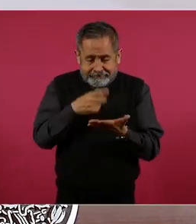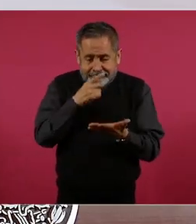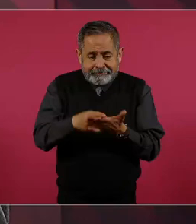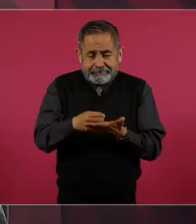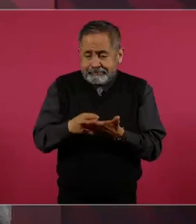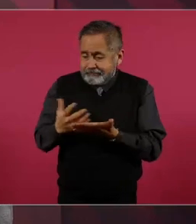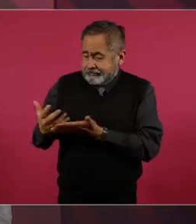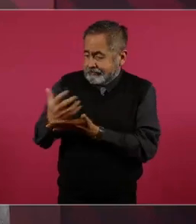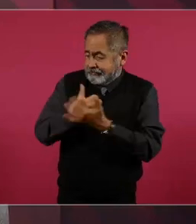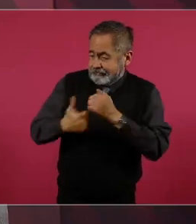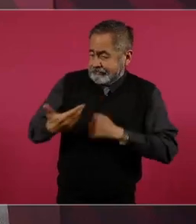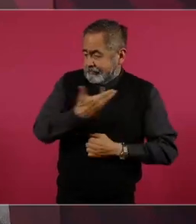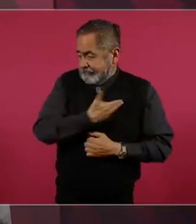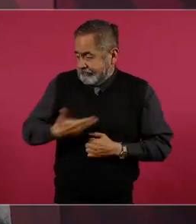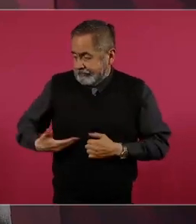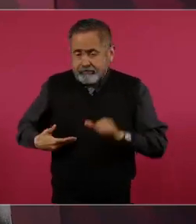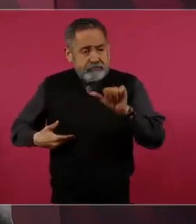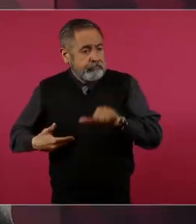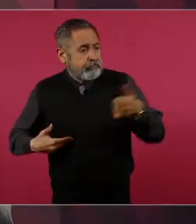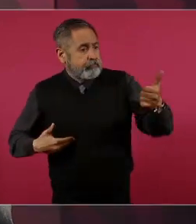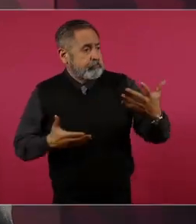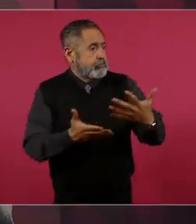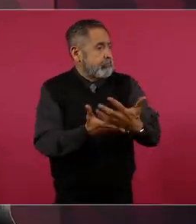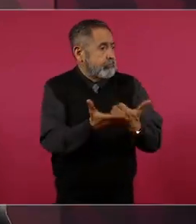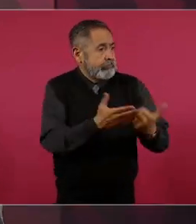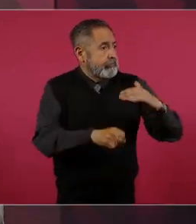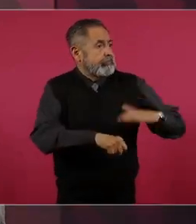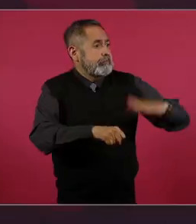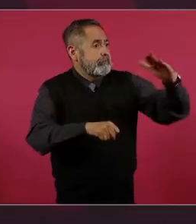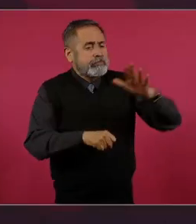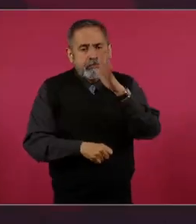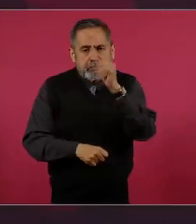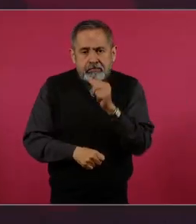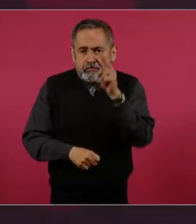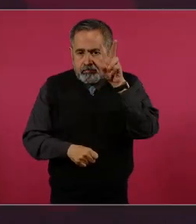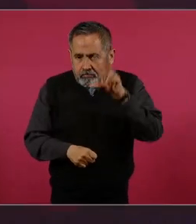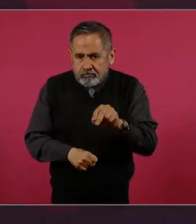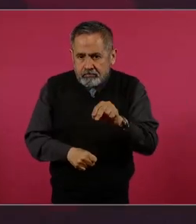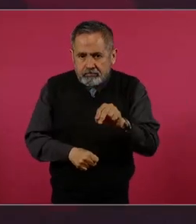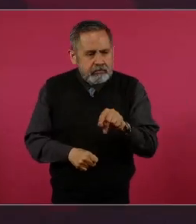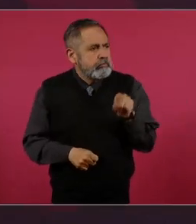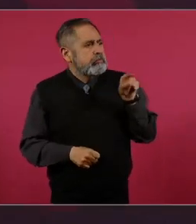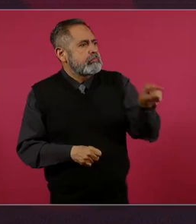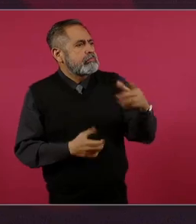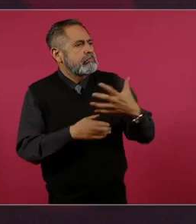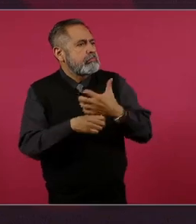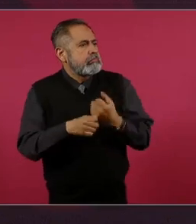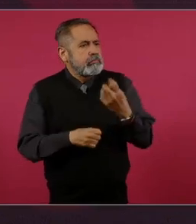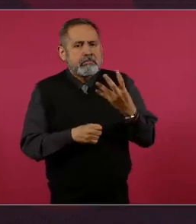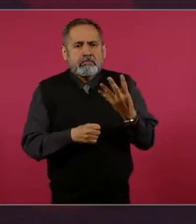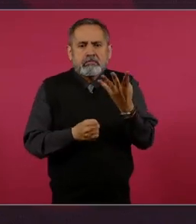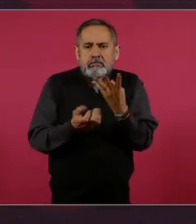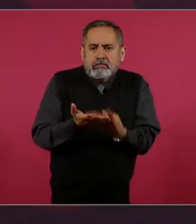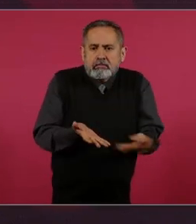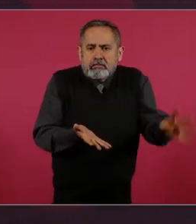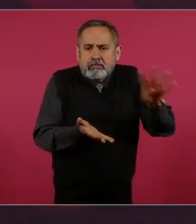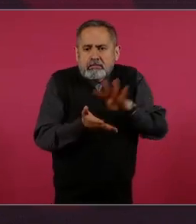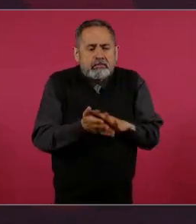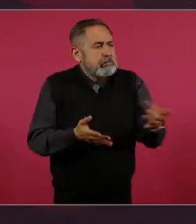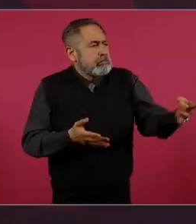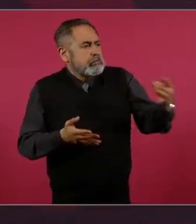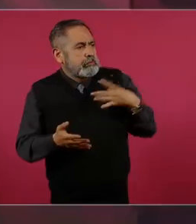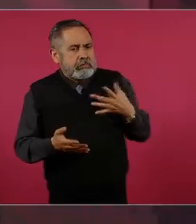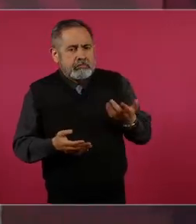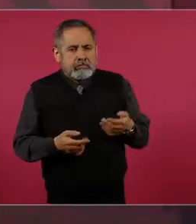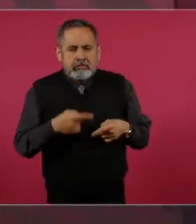más que el presidente de la República y ellos ganan cuatro o cinco veces. por eso se reúnen en